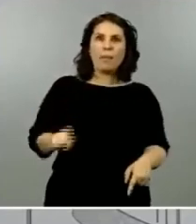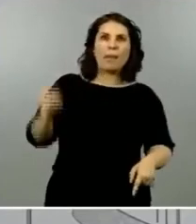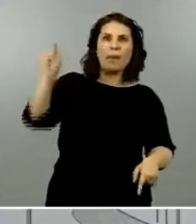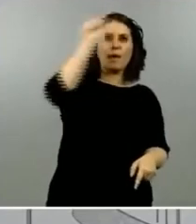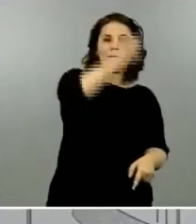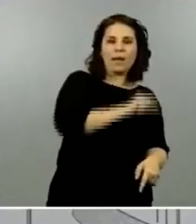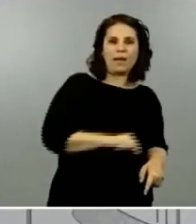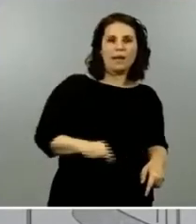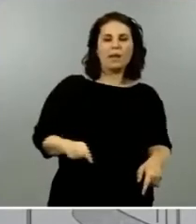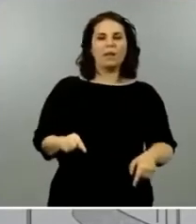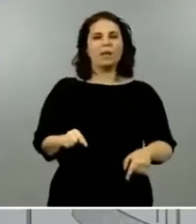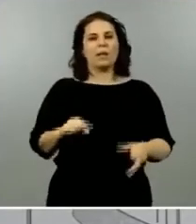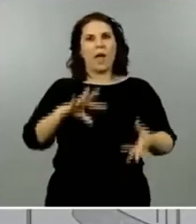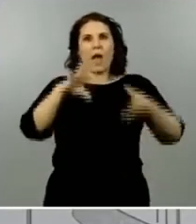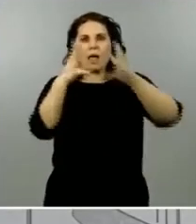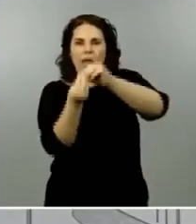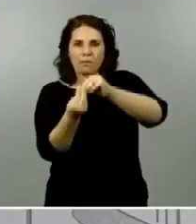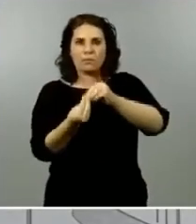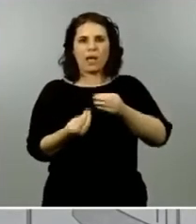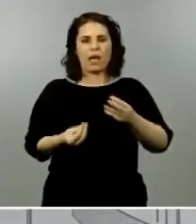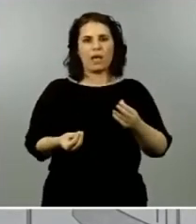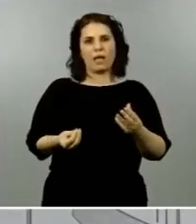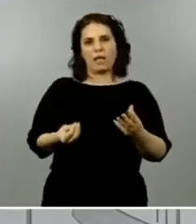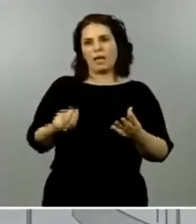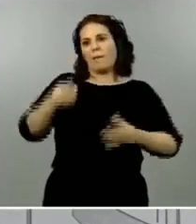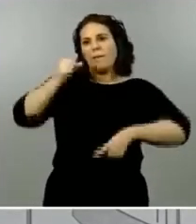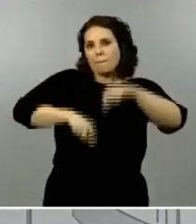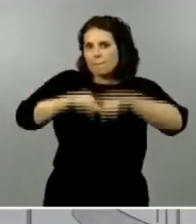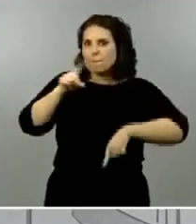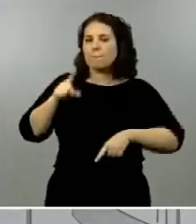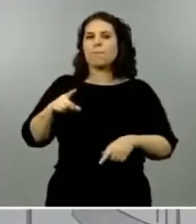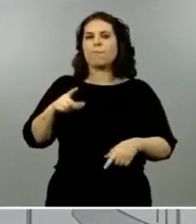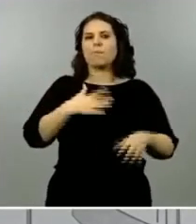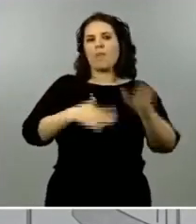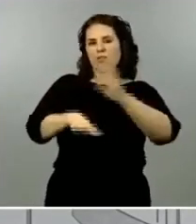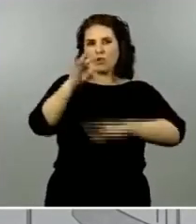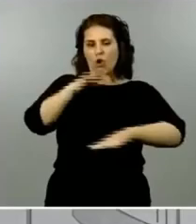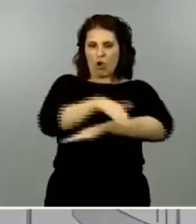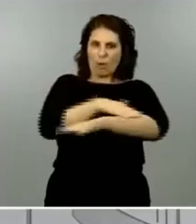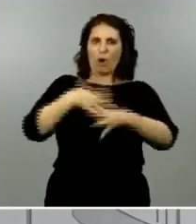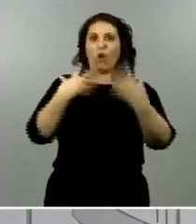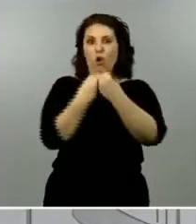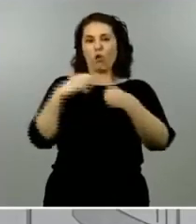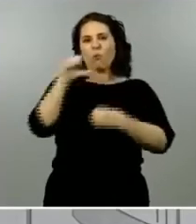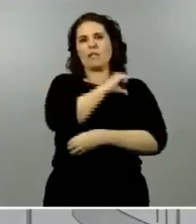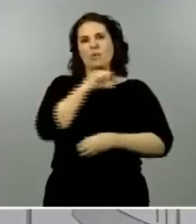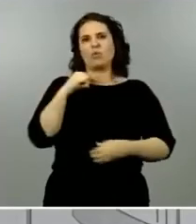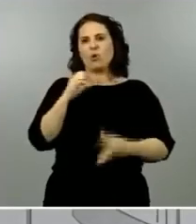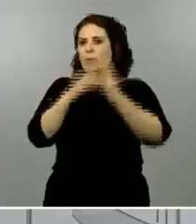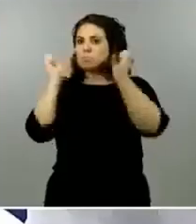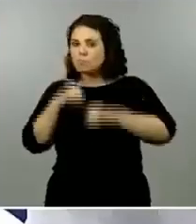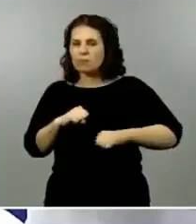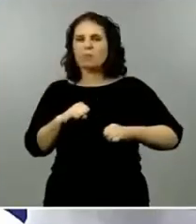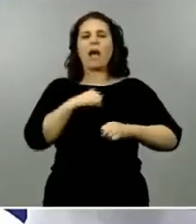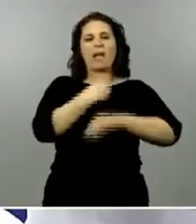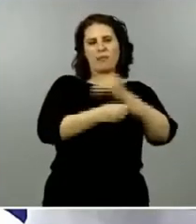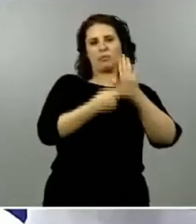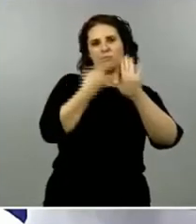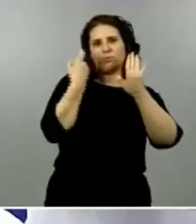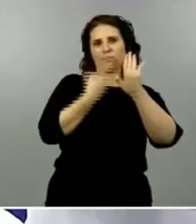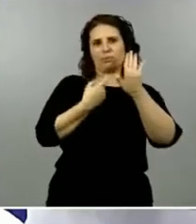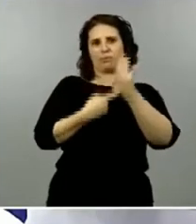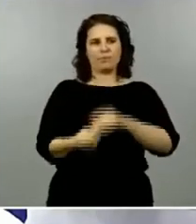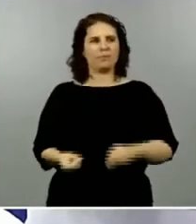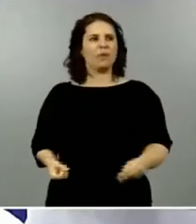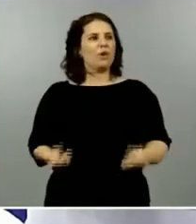de manera colegiada hemos decidido tanto el gobierno de España con las comunidades autónomas agradecemos a los periodistas